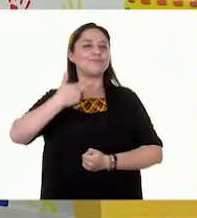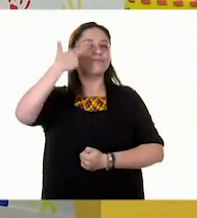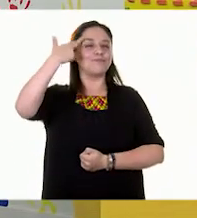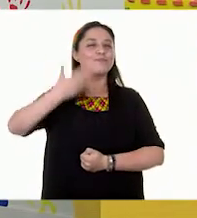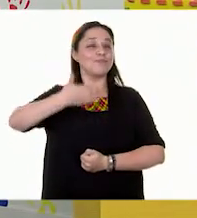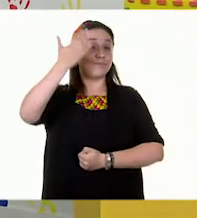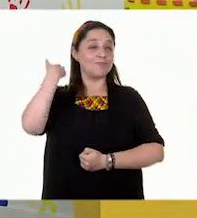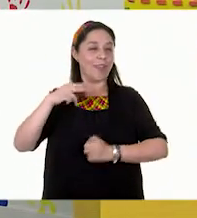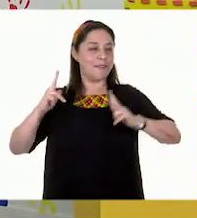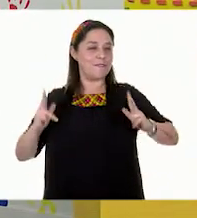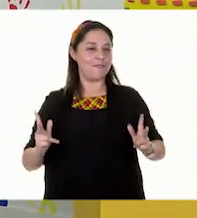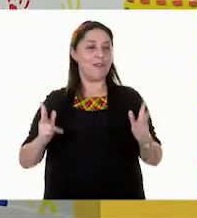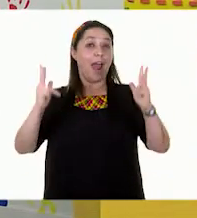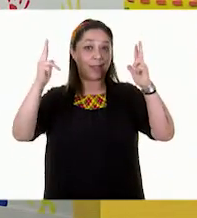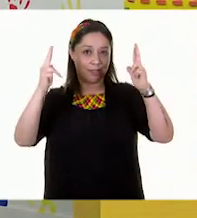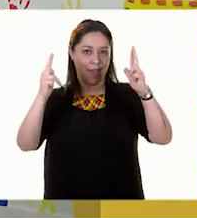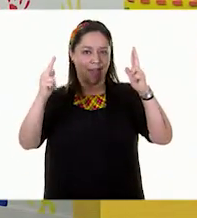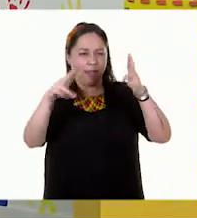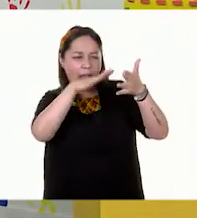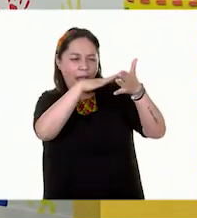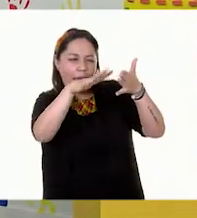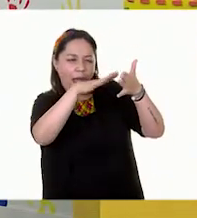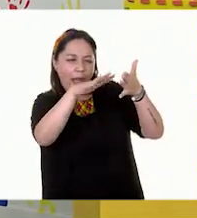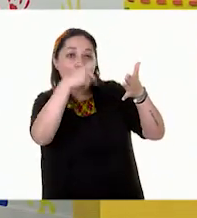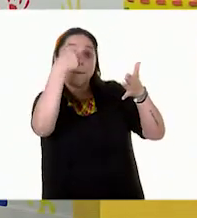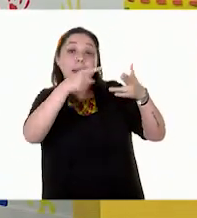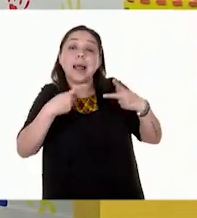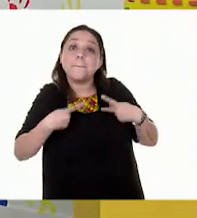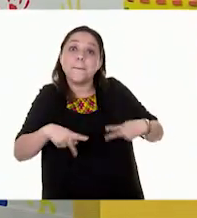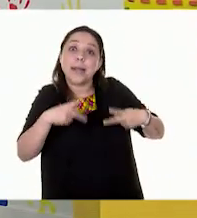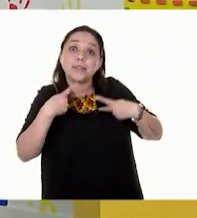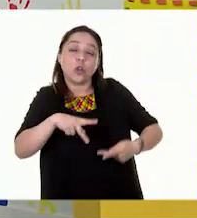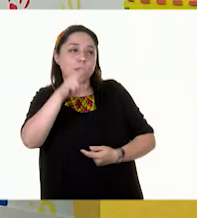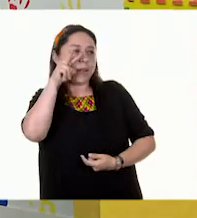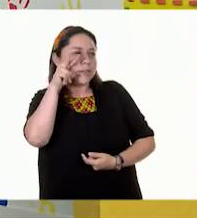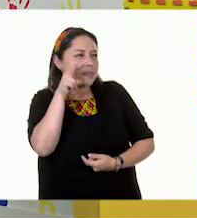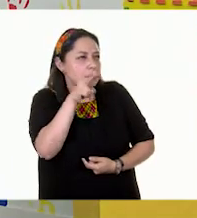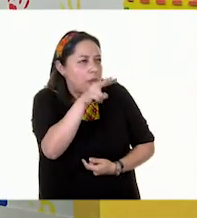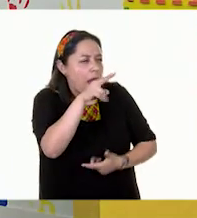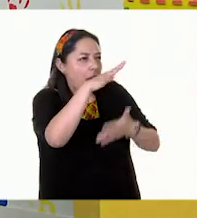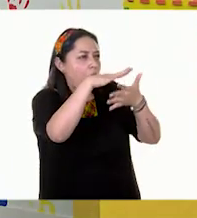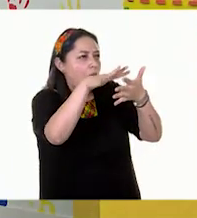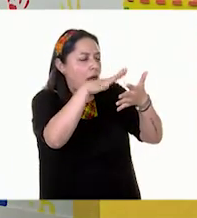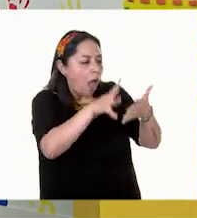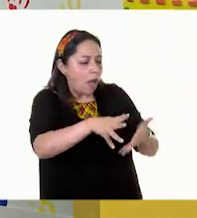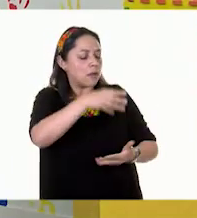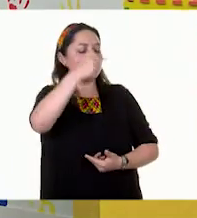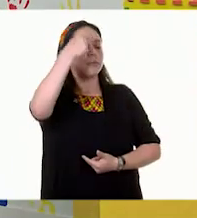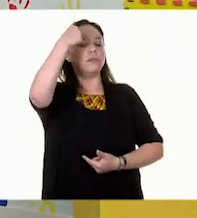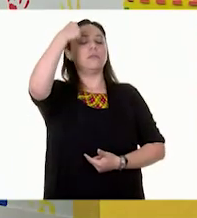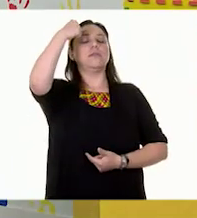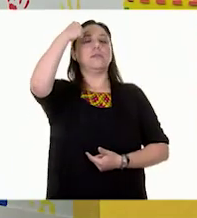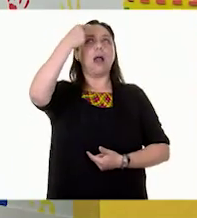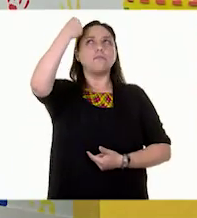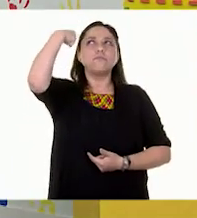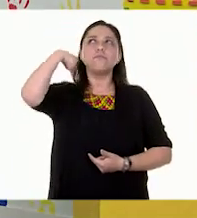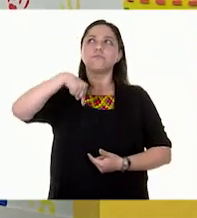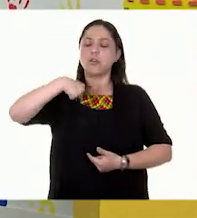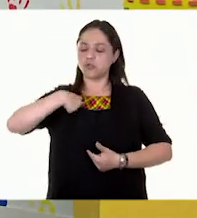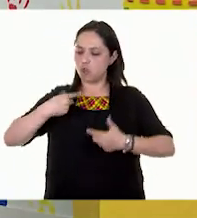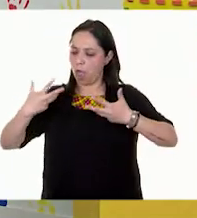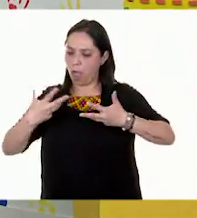muy inspiradora para que las personas pensemos en las consecuencias de nuestras acciones y tomemos